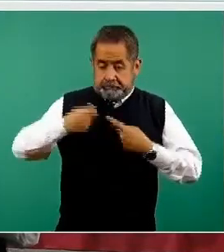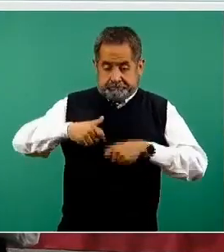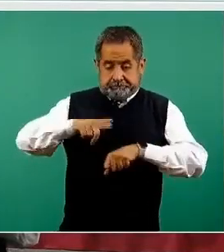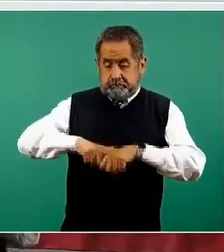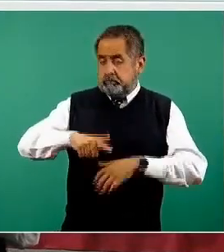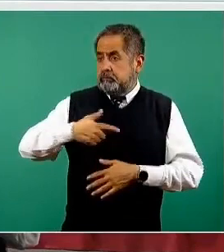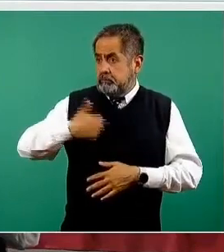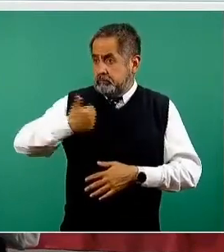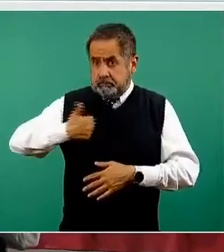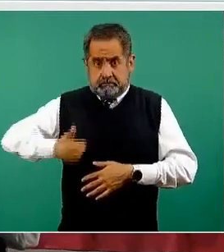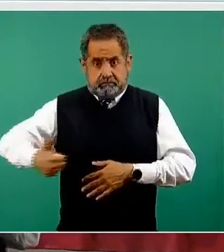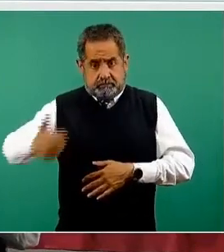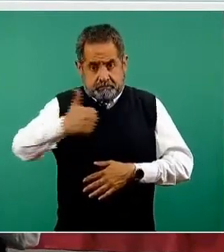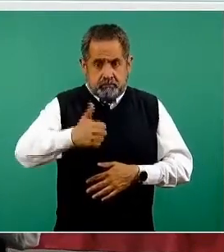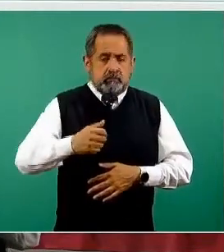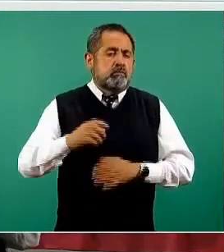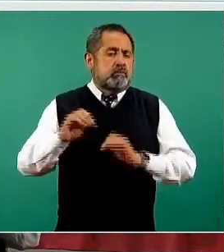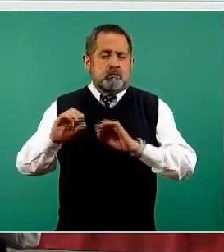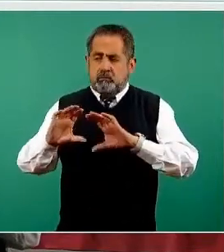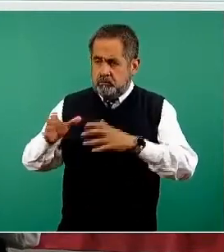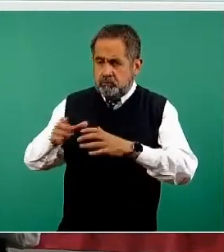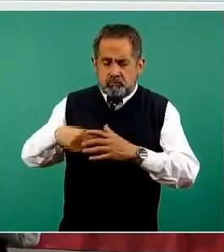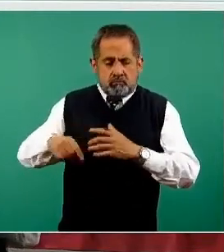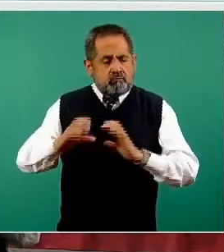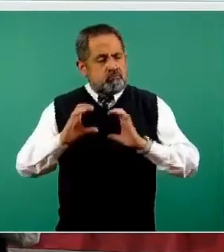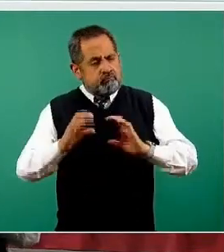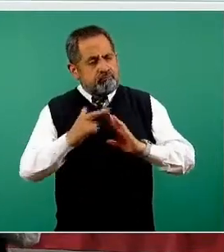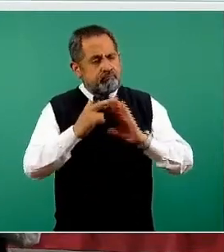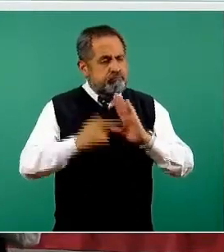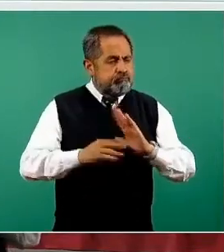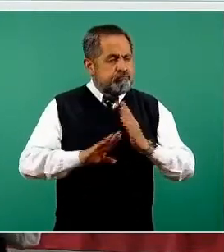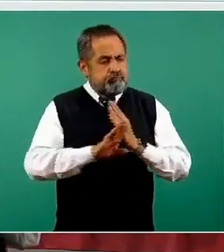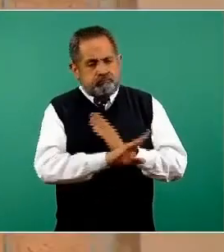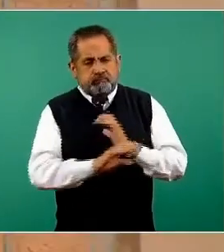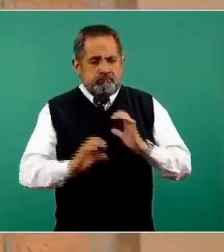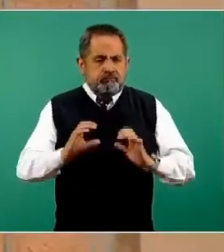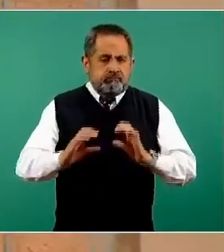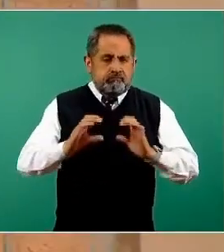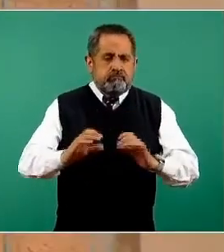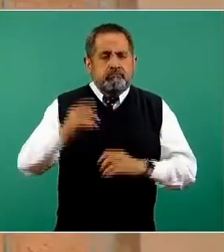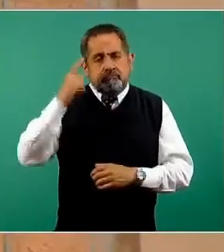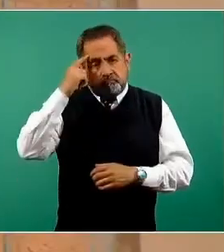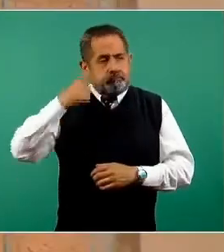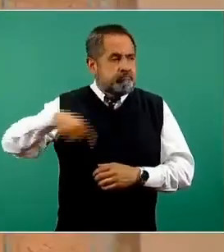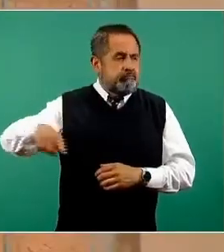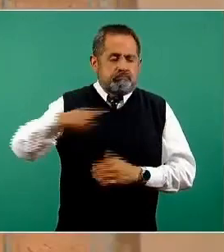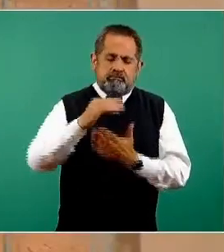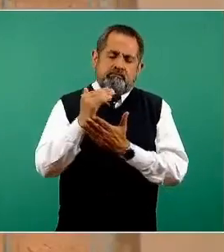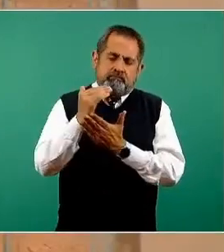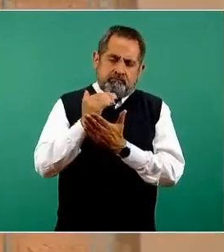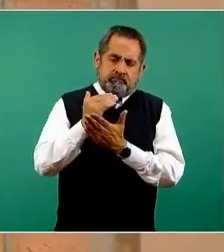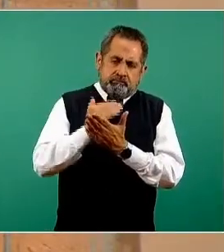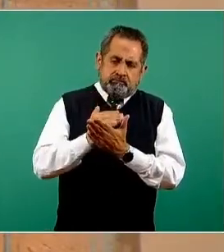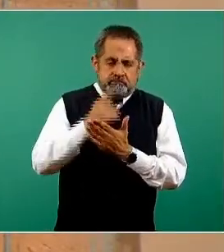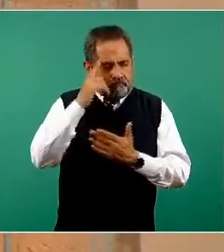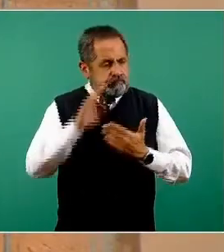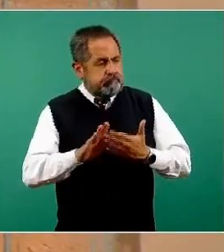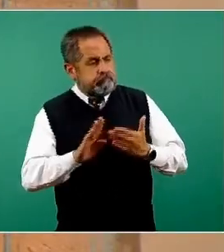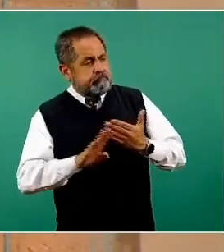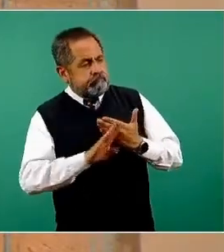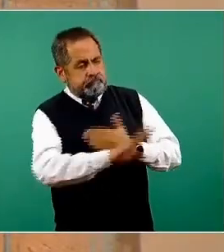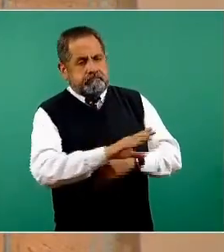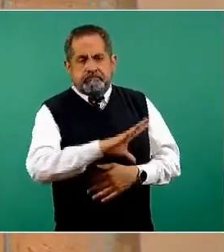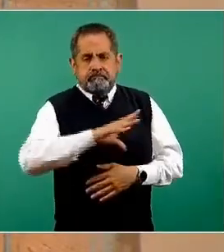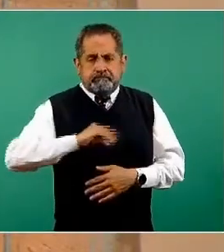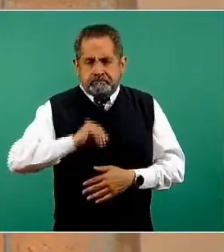colectiva aquellas acciones preventivas que van directamente encaminadas a, como su nombre lo dice, prevenir los contagios